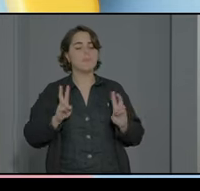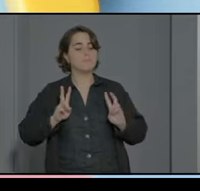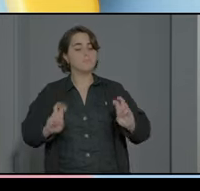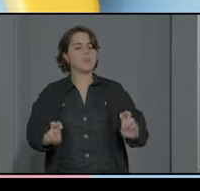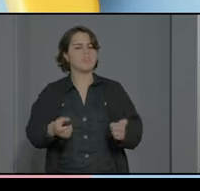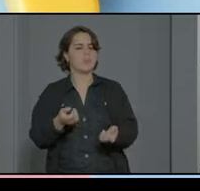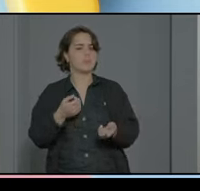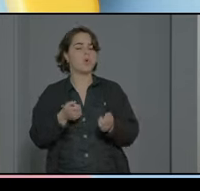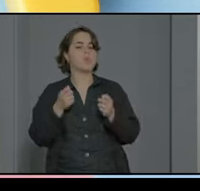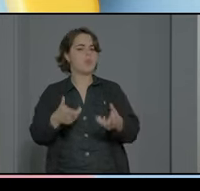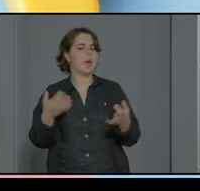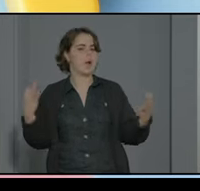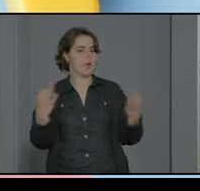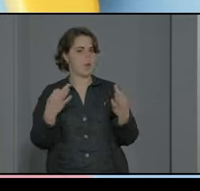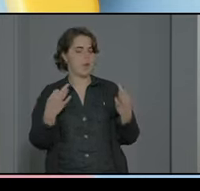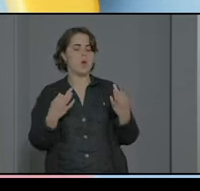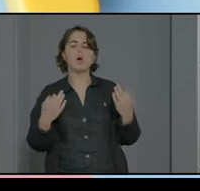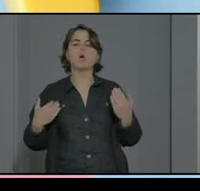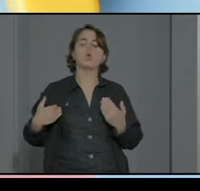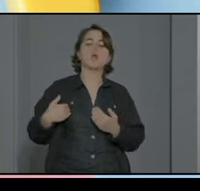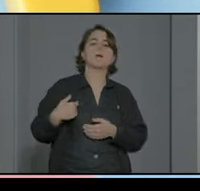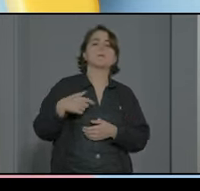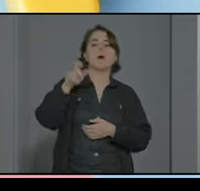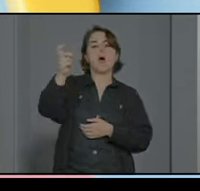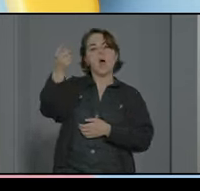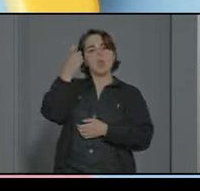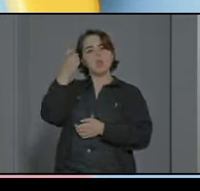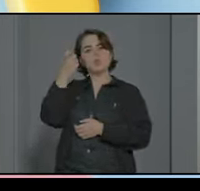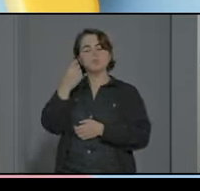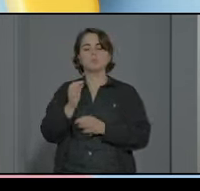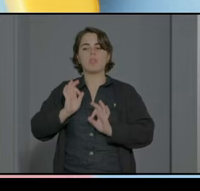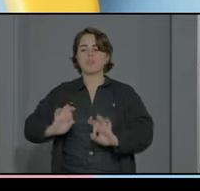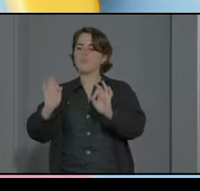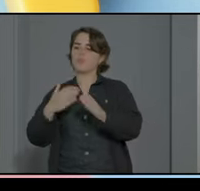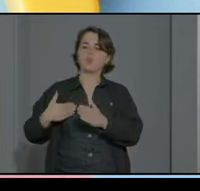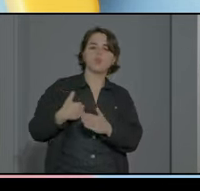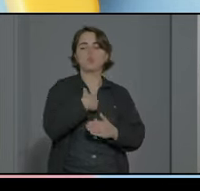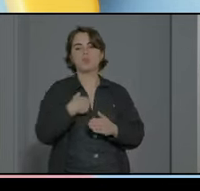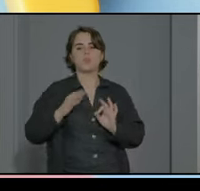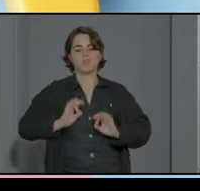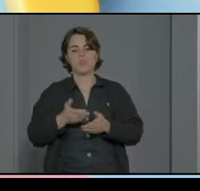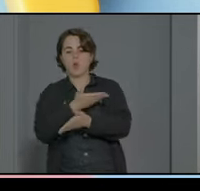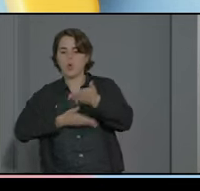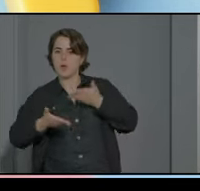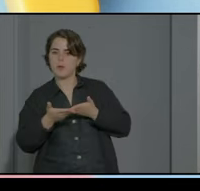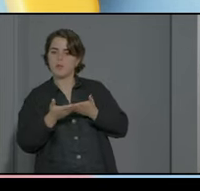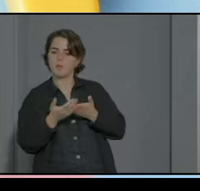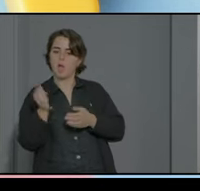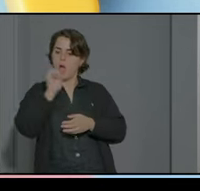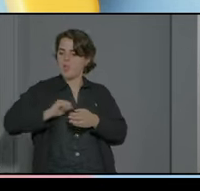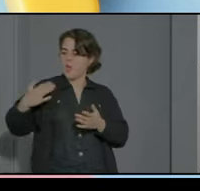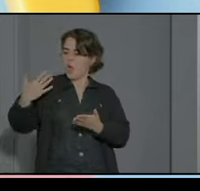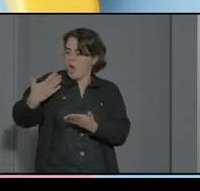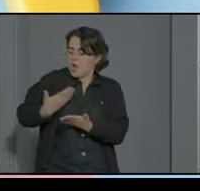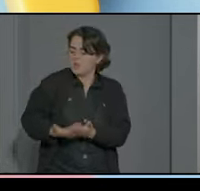asignando el papel de colaborador a alumnos concretos que íbamos rotando pero con el paso de los años hemos observado que